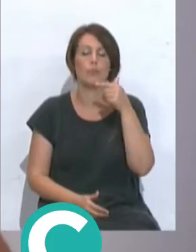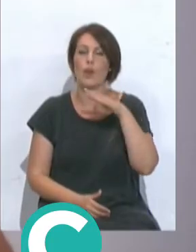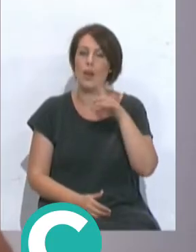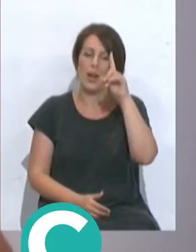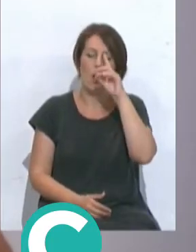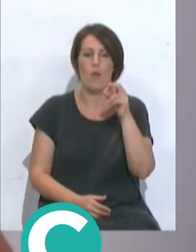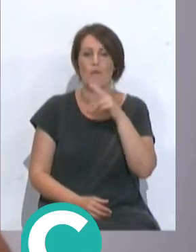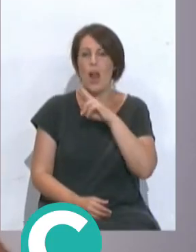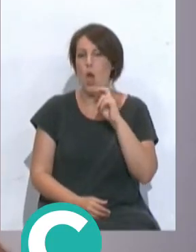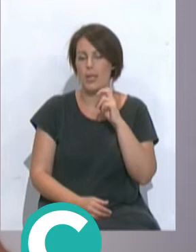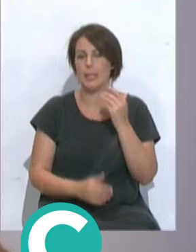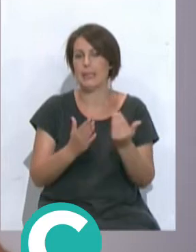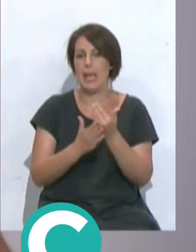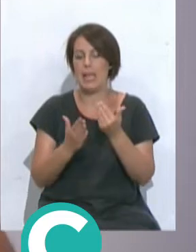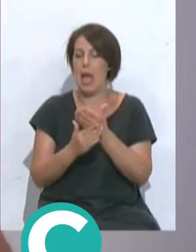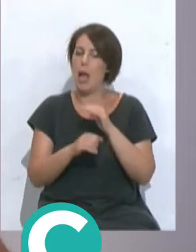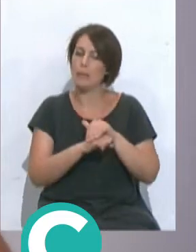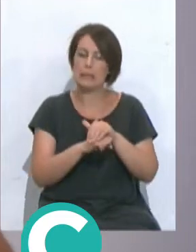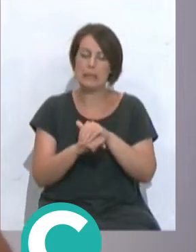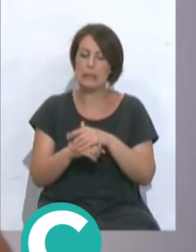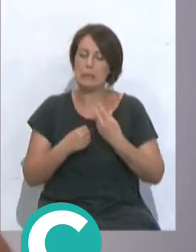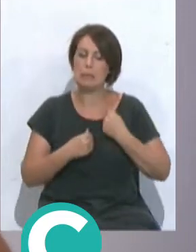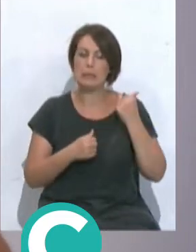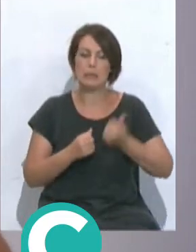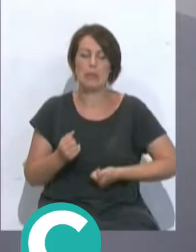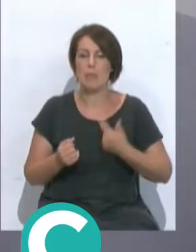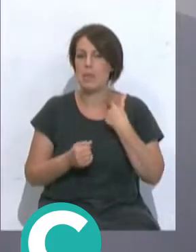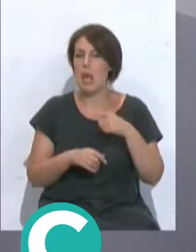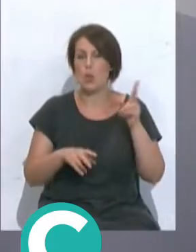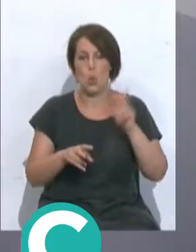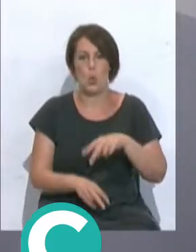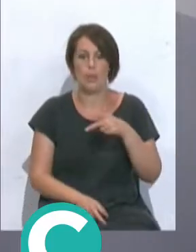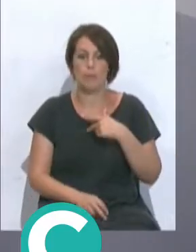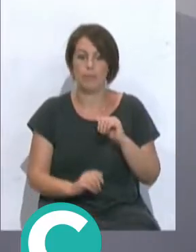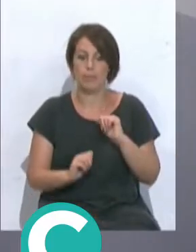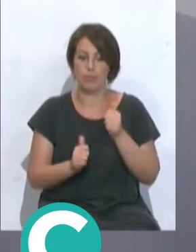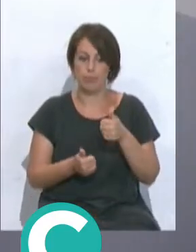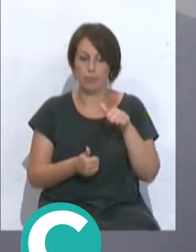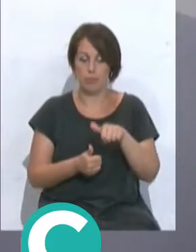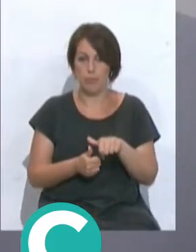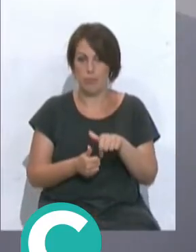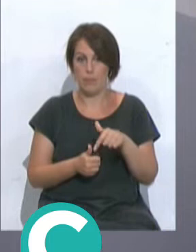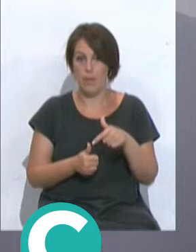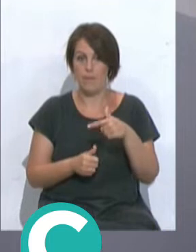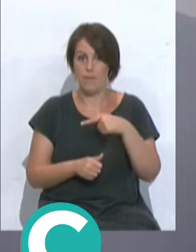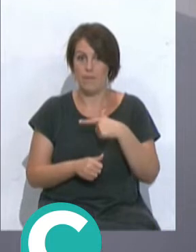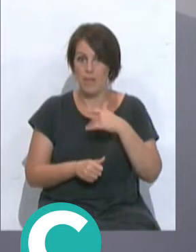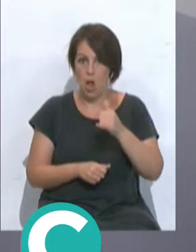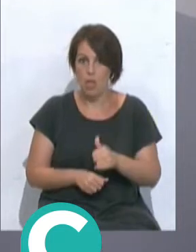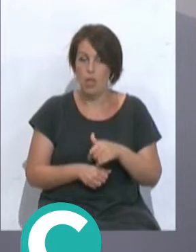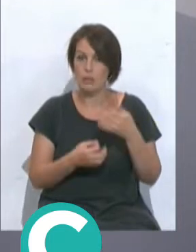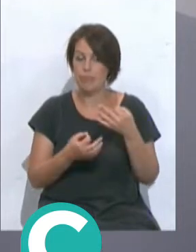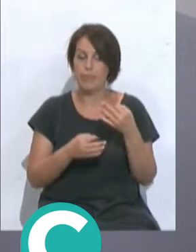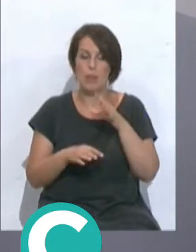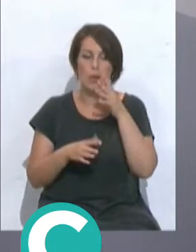los valores y el día a día y las amistades de toda la vida no hay que perderlas nunca. Pues vamos a comenzar en primer lugar valorando lo que es la